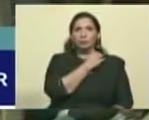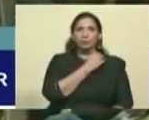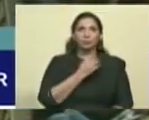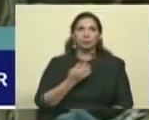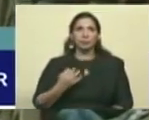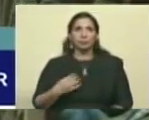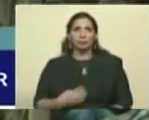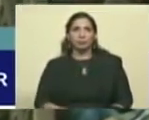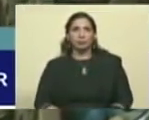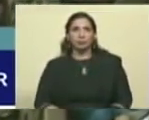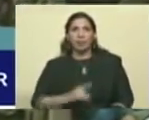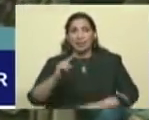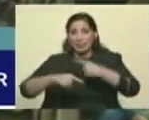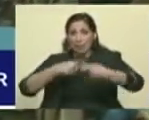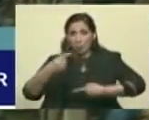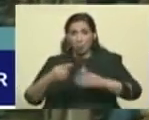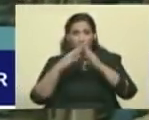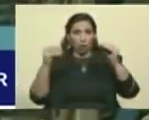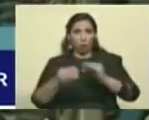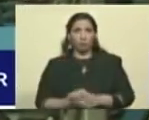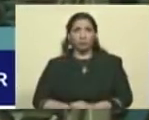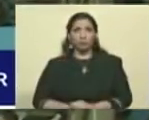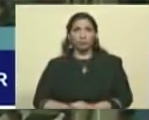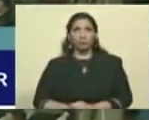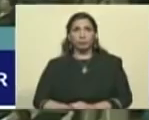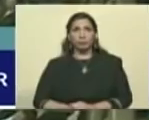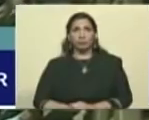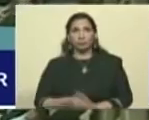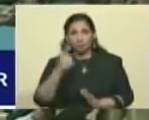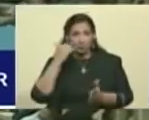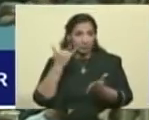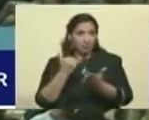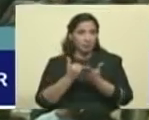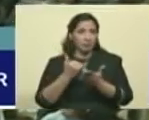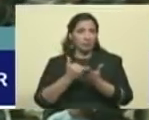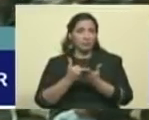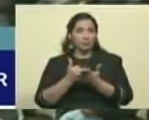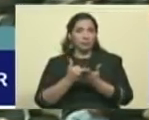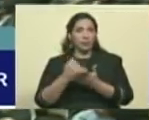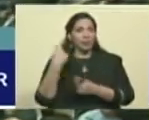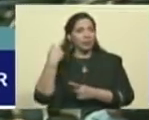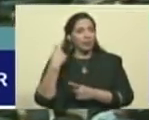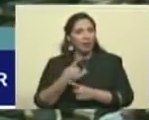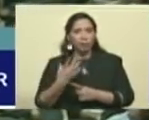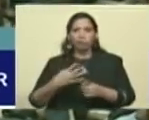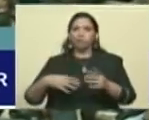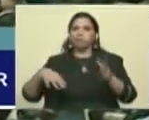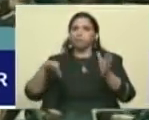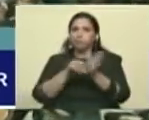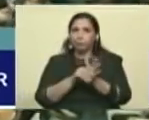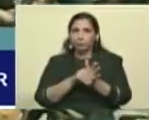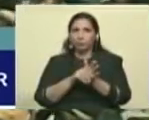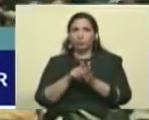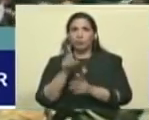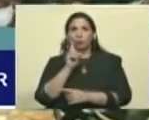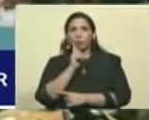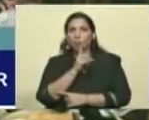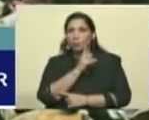O sea, después de todo eso, mire, yo he insistido y tengo que hacerlo, en nombre de